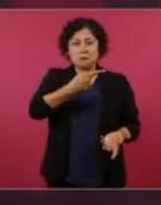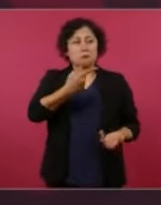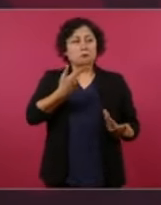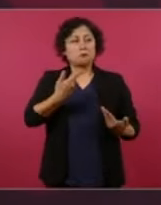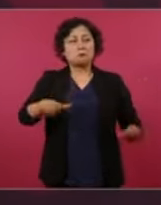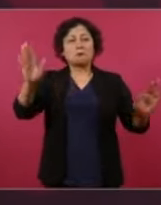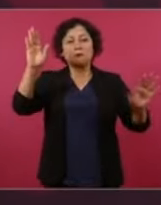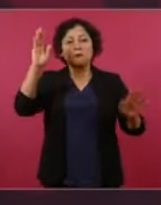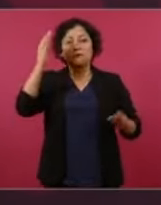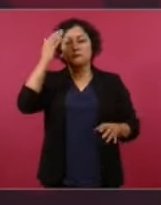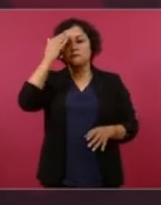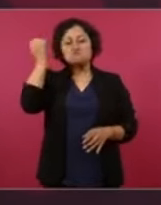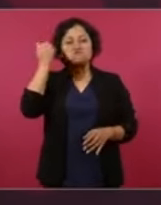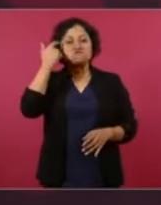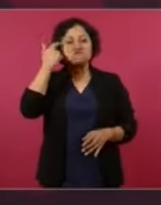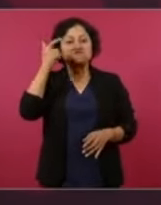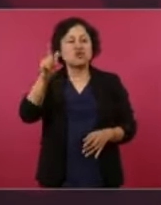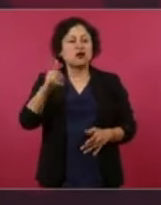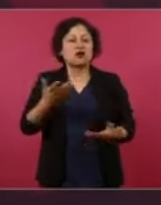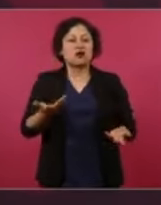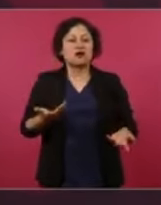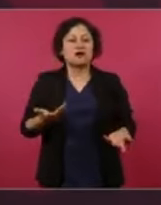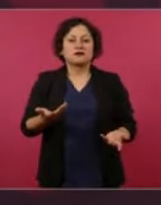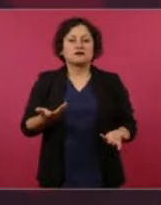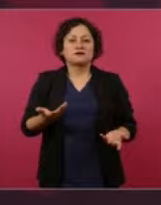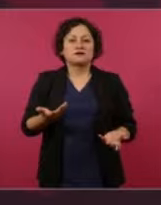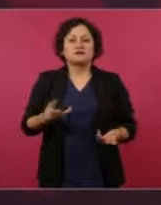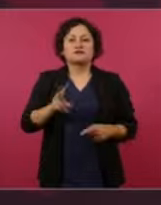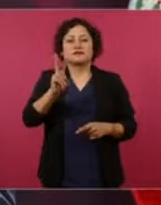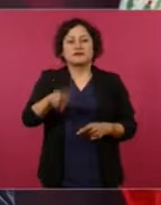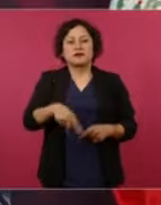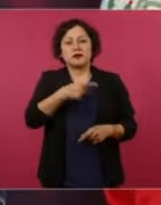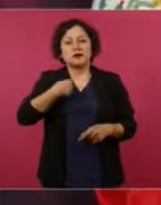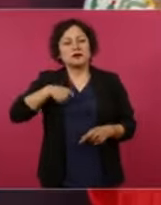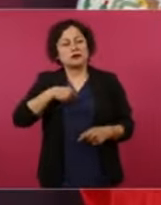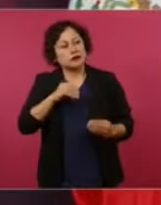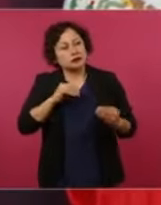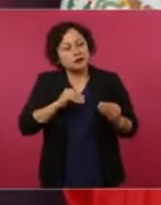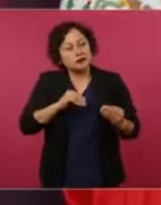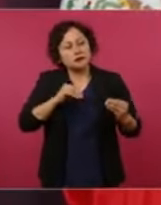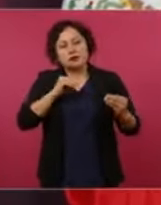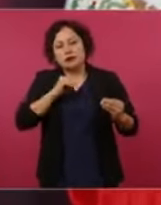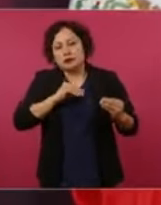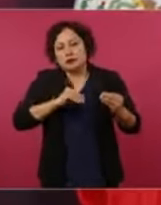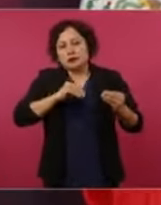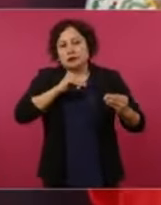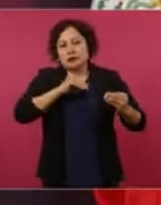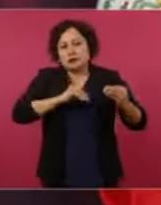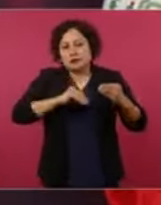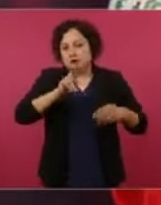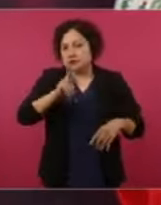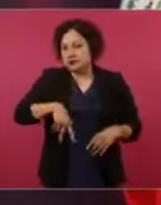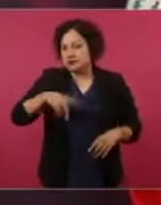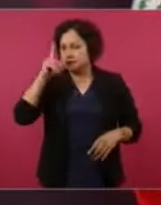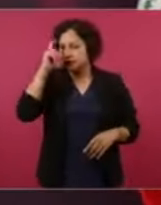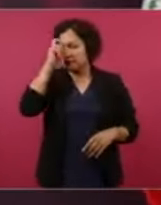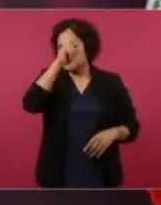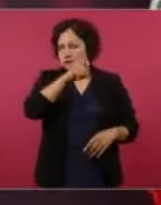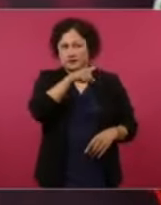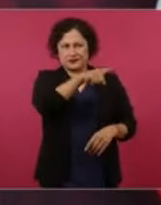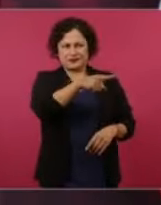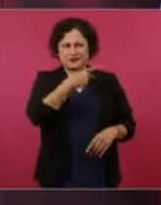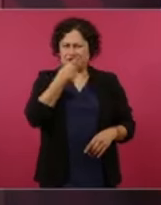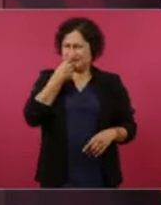nos costó trabajo. ¿Cómo va a tener un banco el gobierno?